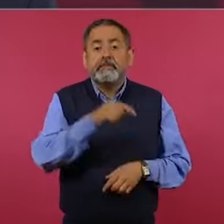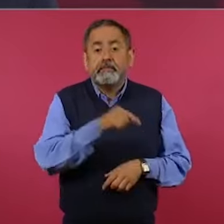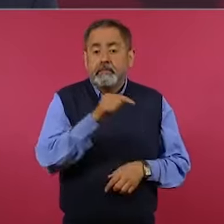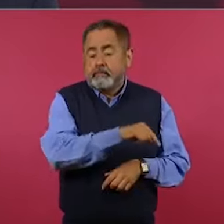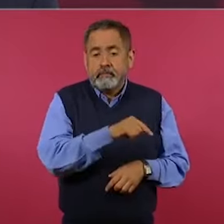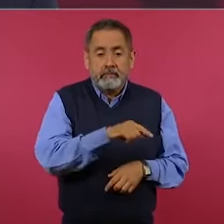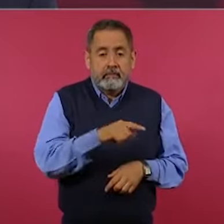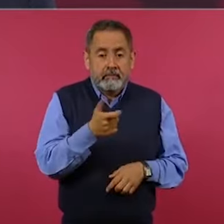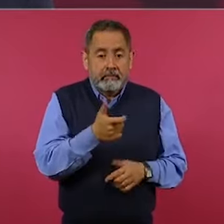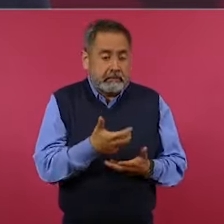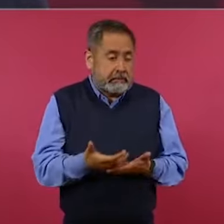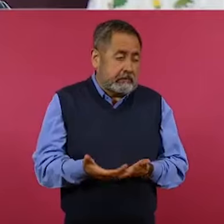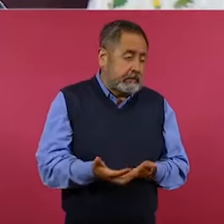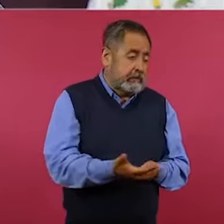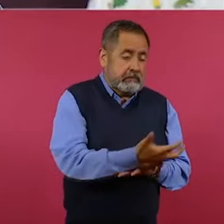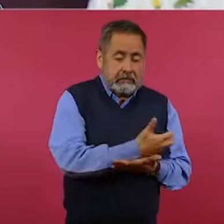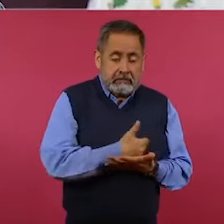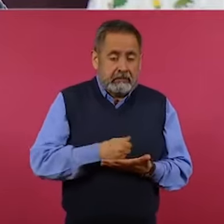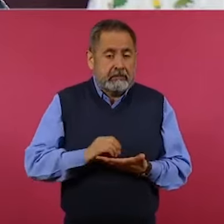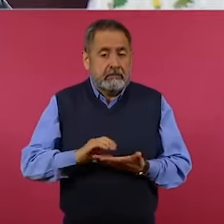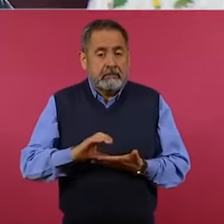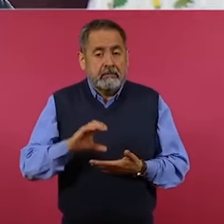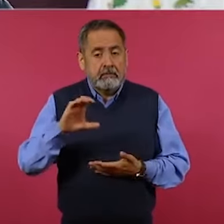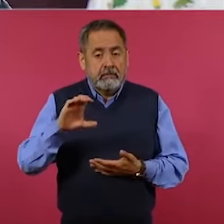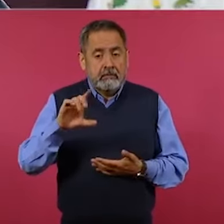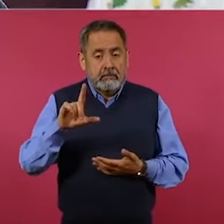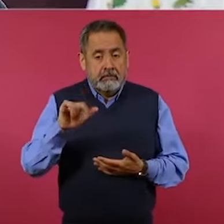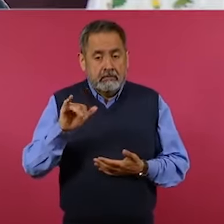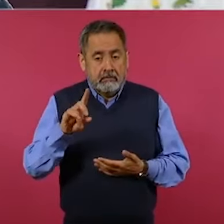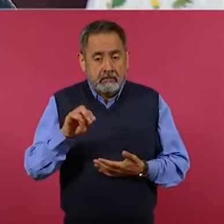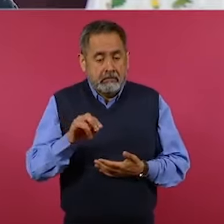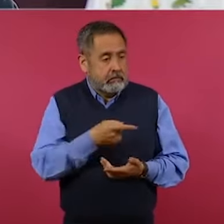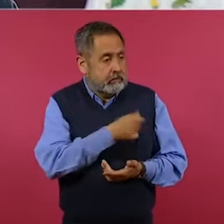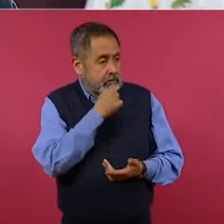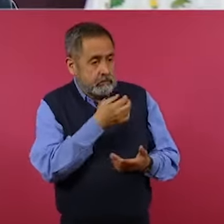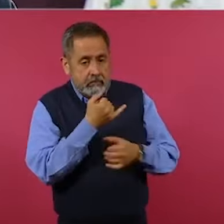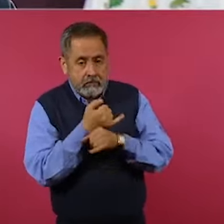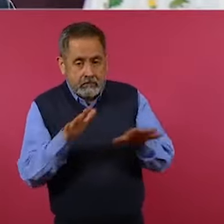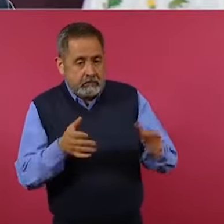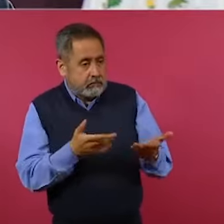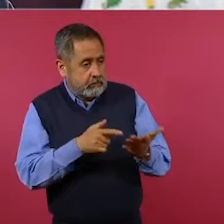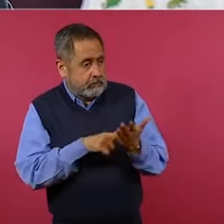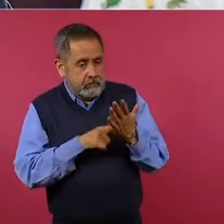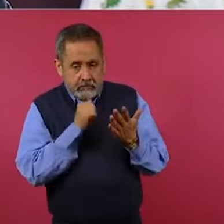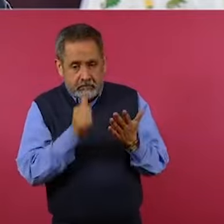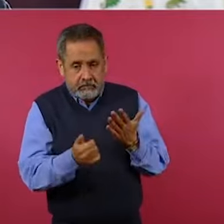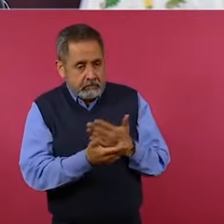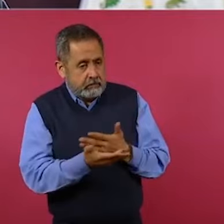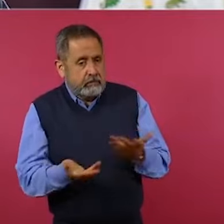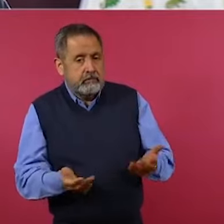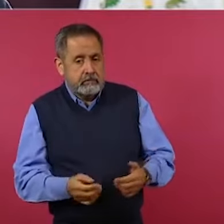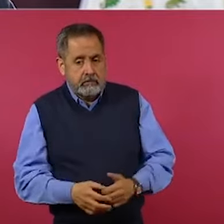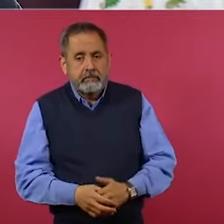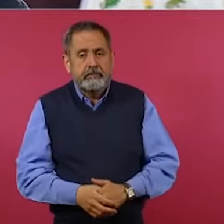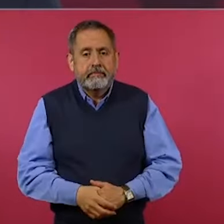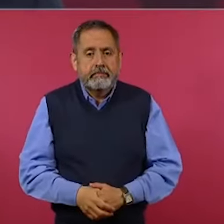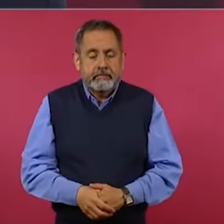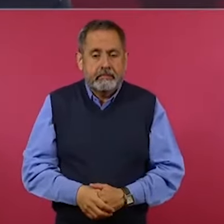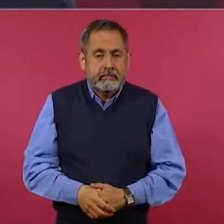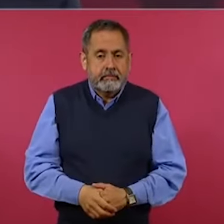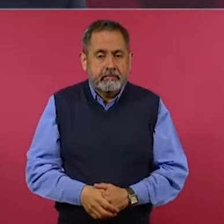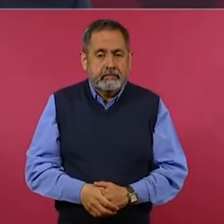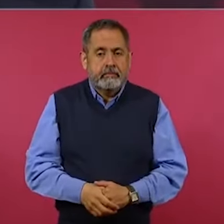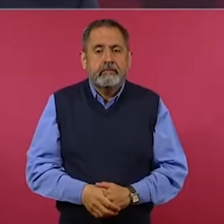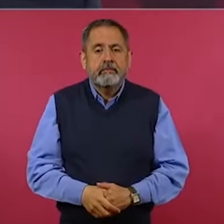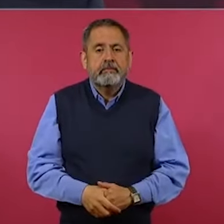Claudio, que no ha informado, porque aquí